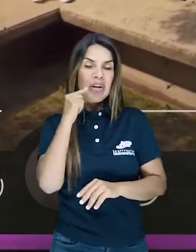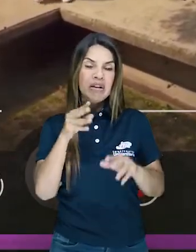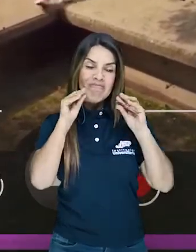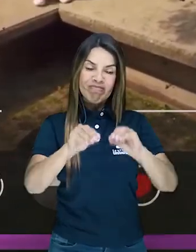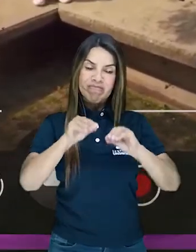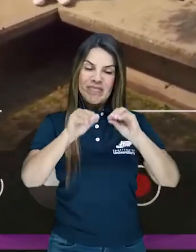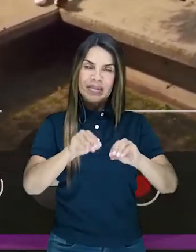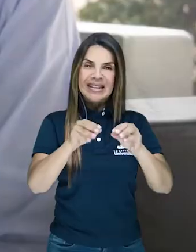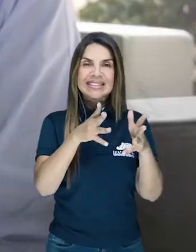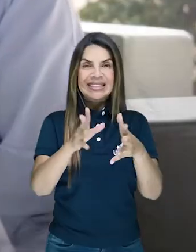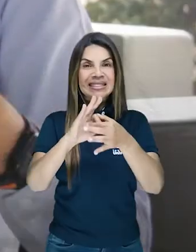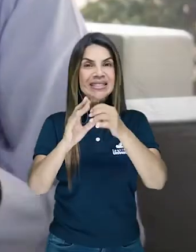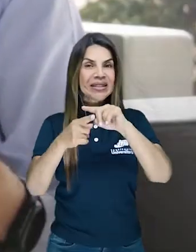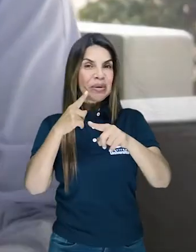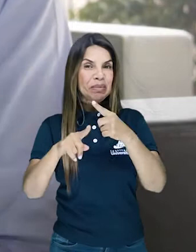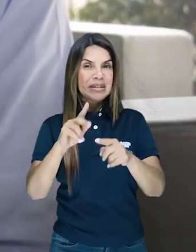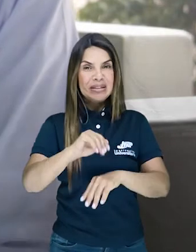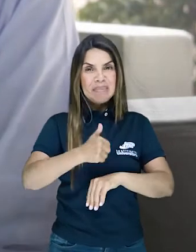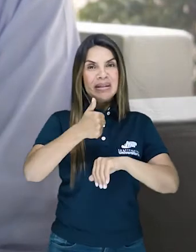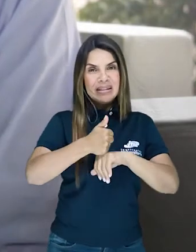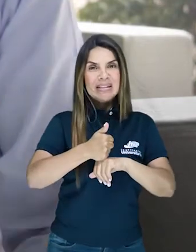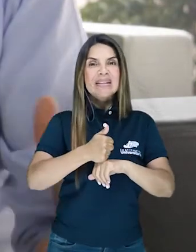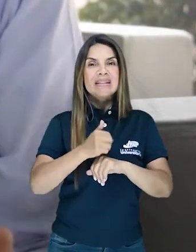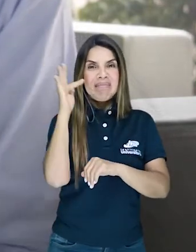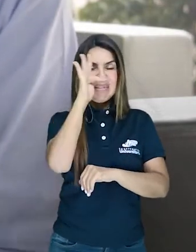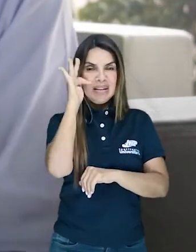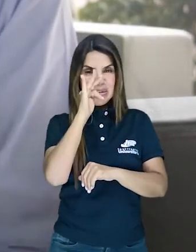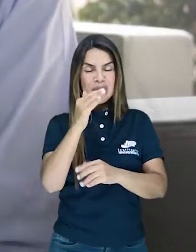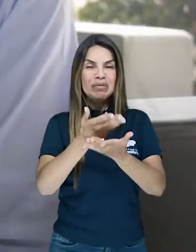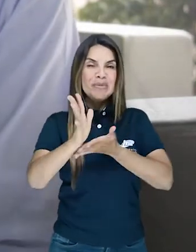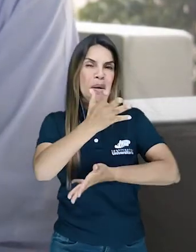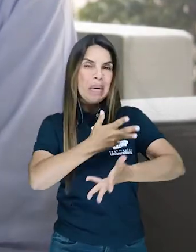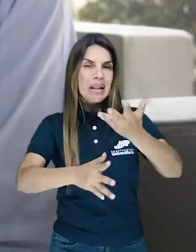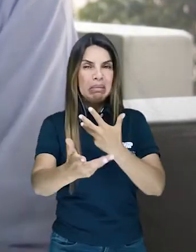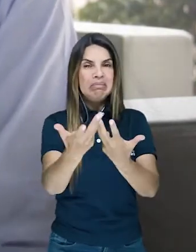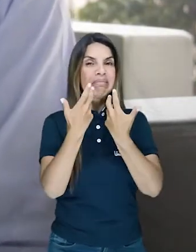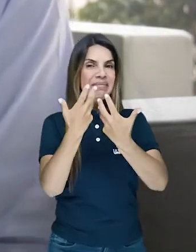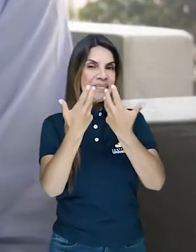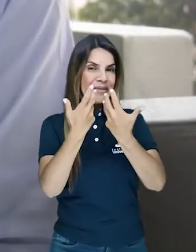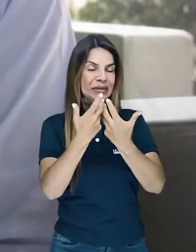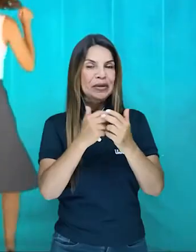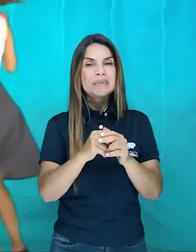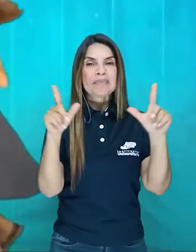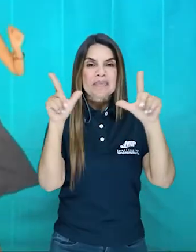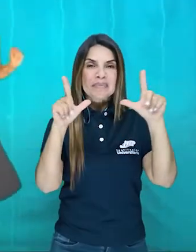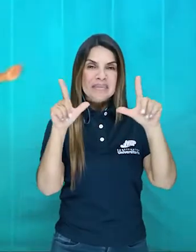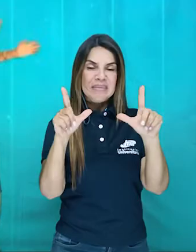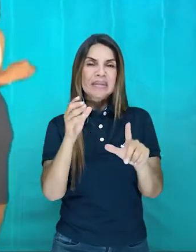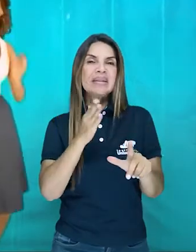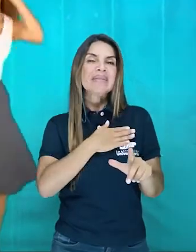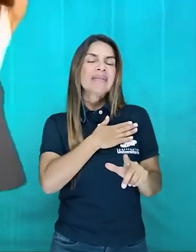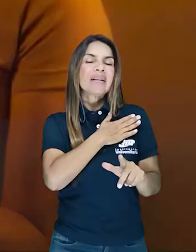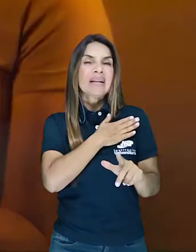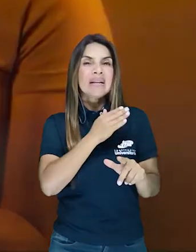maestra para el resto de sus compañeros y para nosotros los directivos del canal que tuvimos la oportunidad de compartir con ella. Una